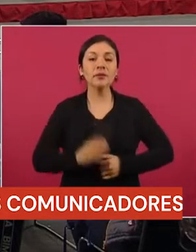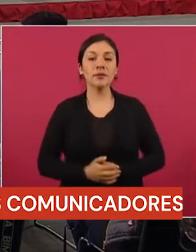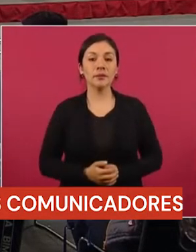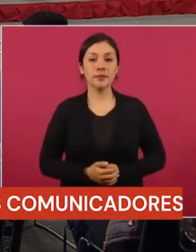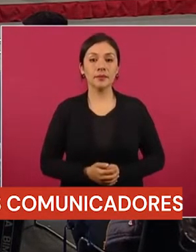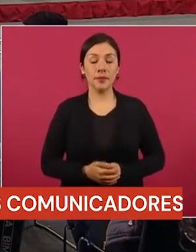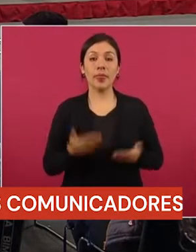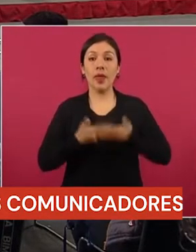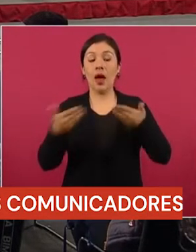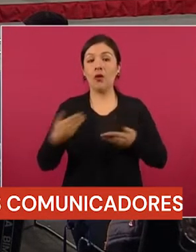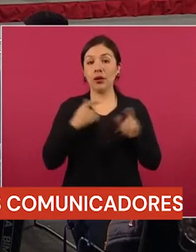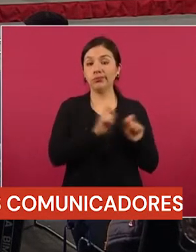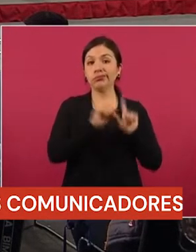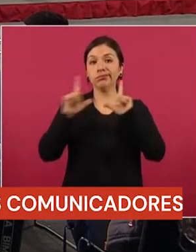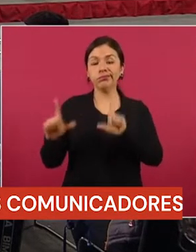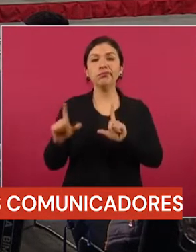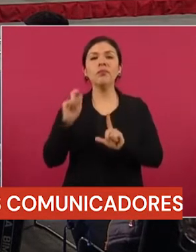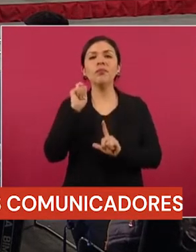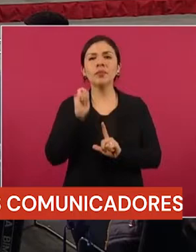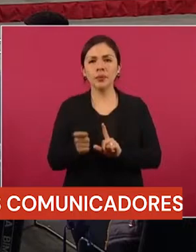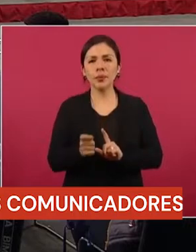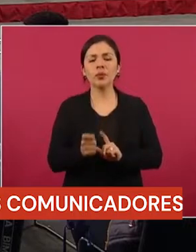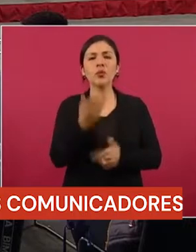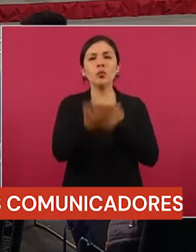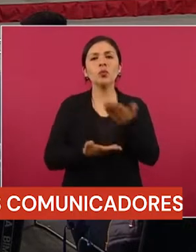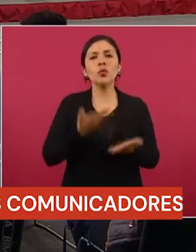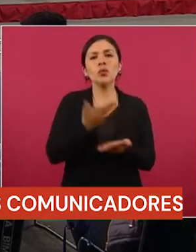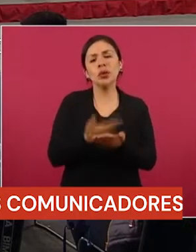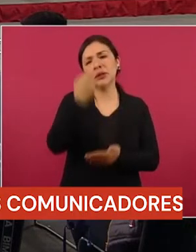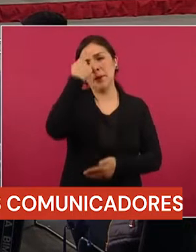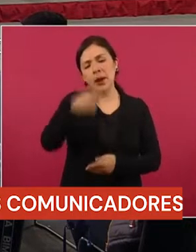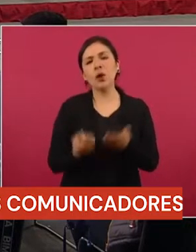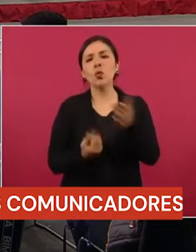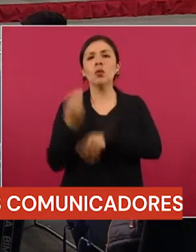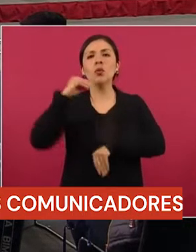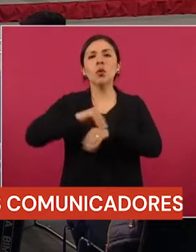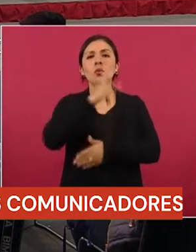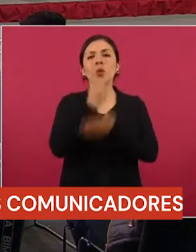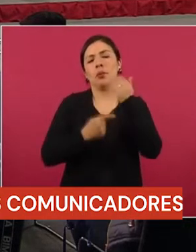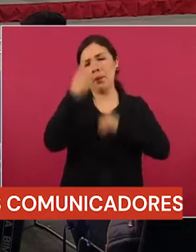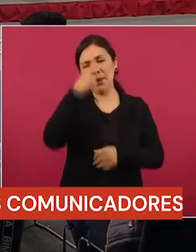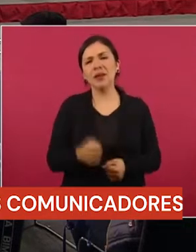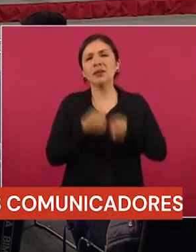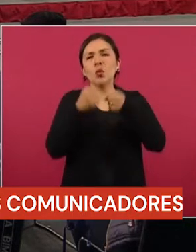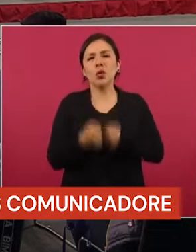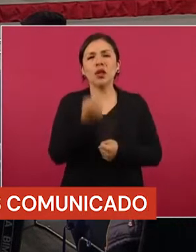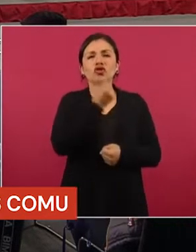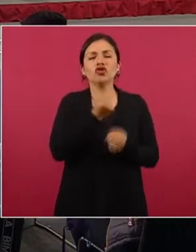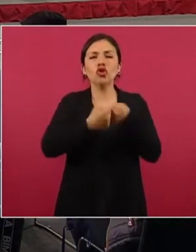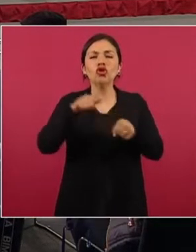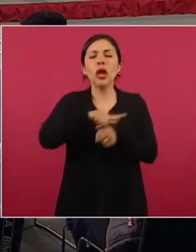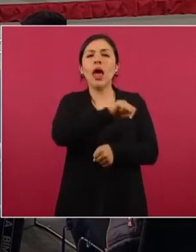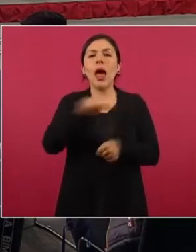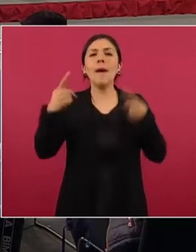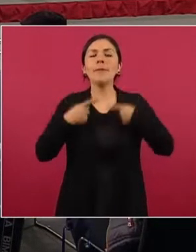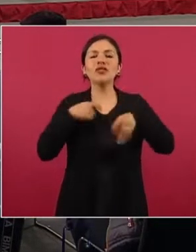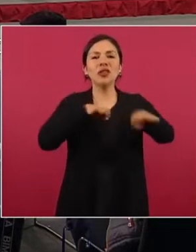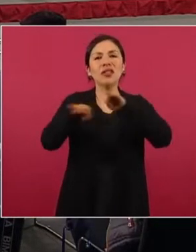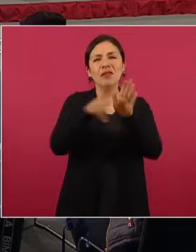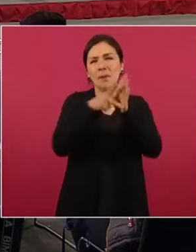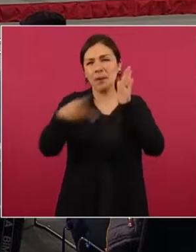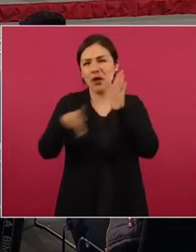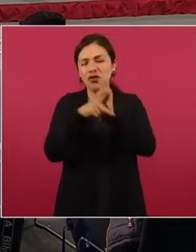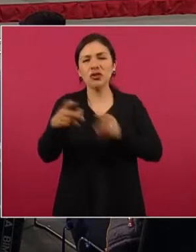Vamos a presentar el día de hoy la propuesta de un programa para la seguridad social para periodistas por cuenta propia,